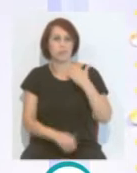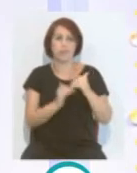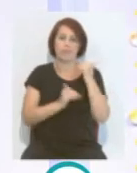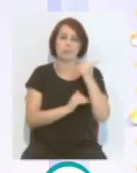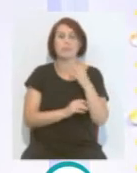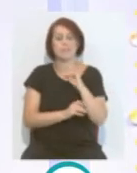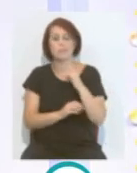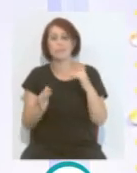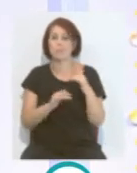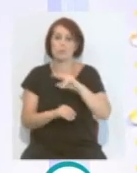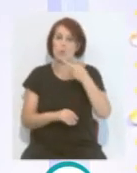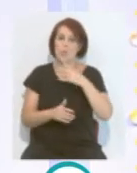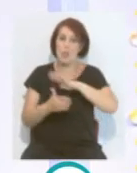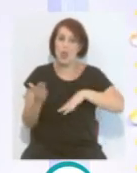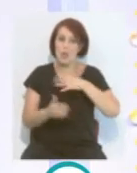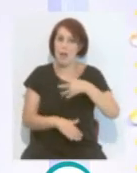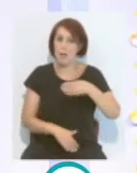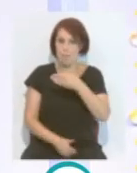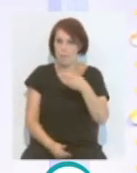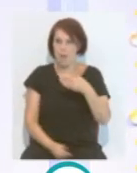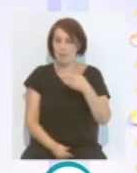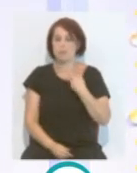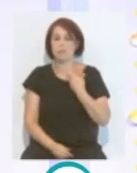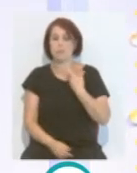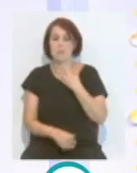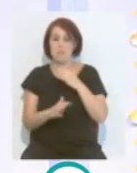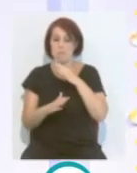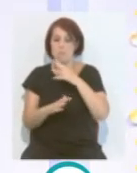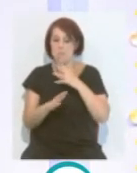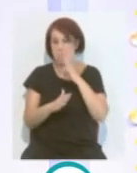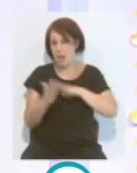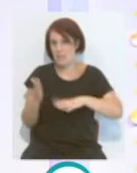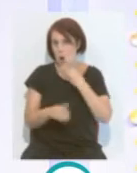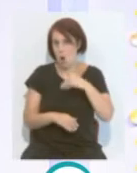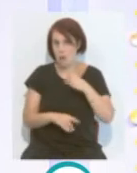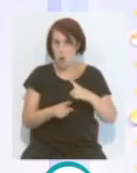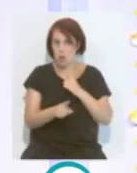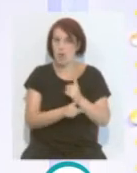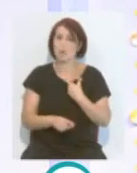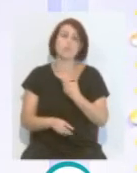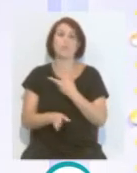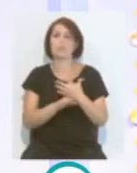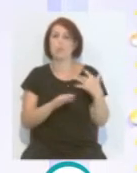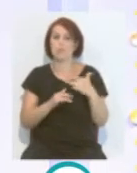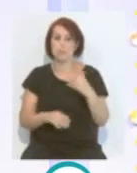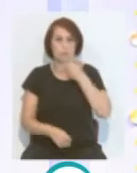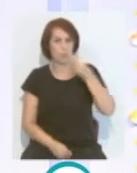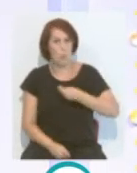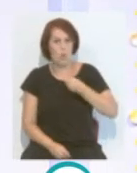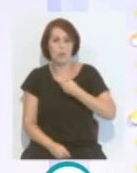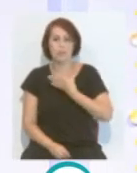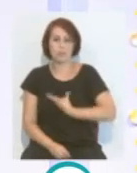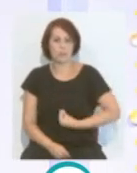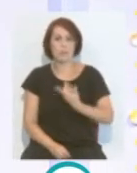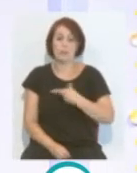Primero en el Barcelona B, en ese partido contra el Friar del Barça. Un partido muy bueno de el UCAM, donde finalmente los penaltis